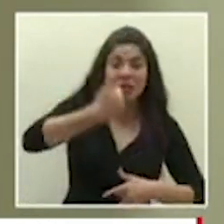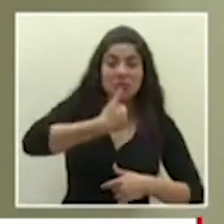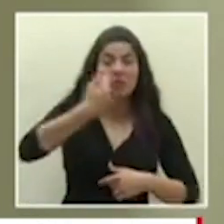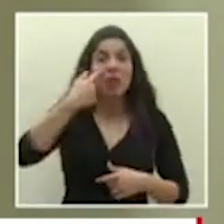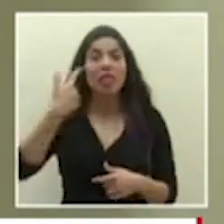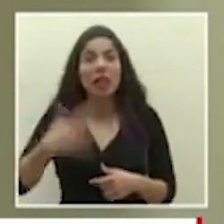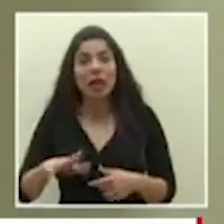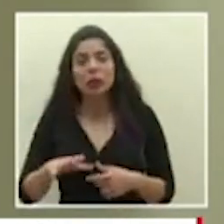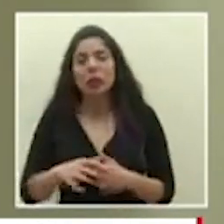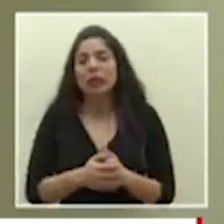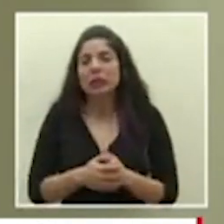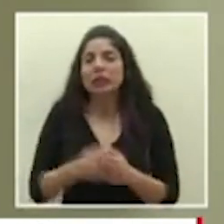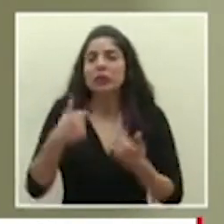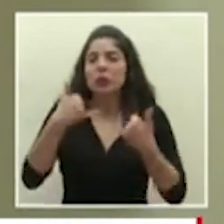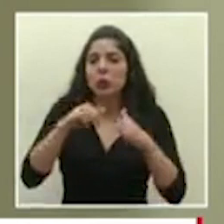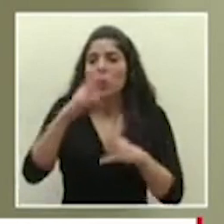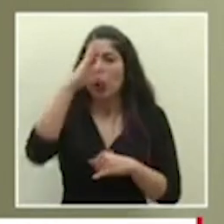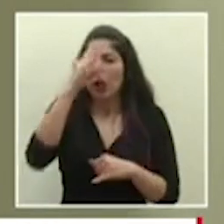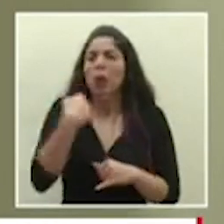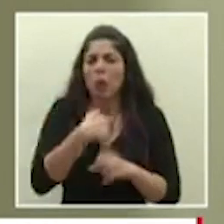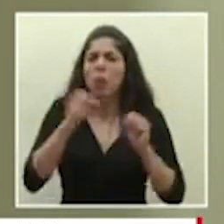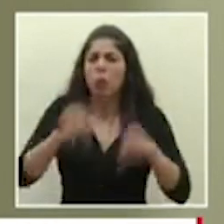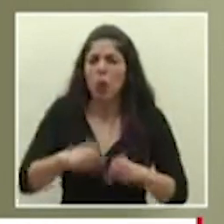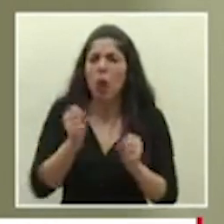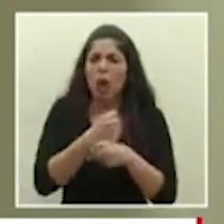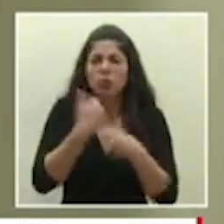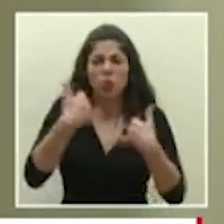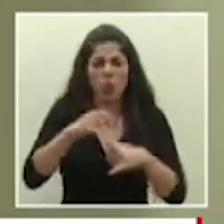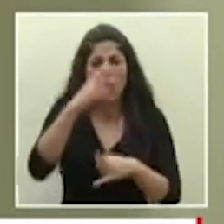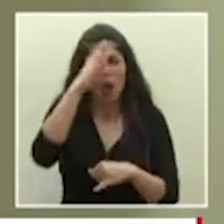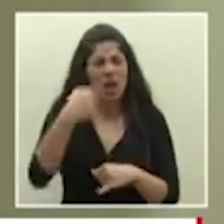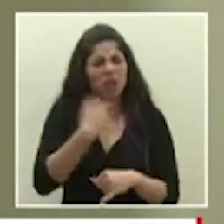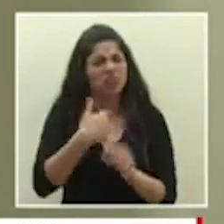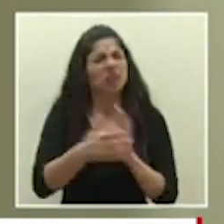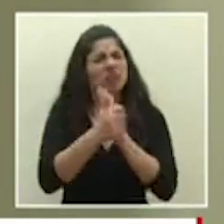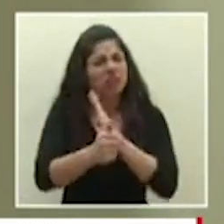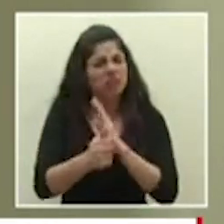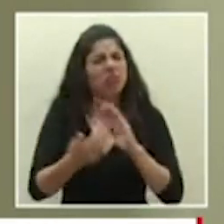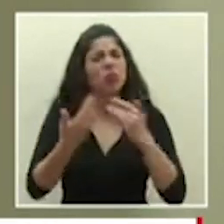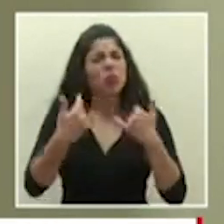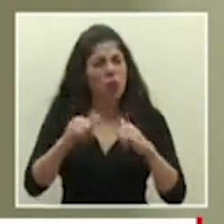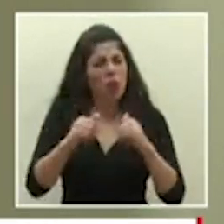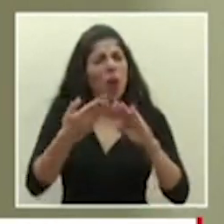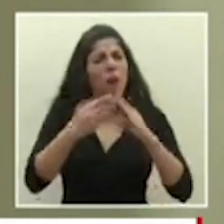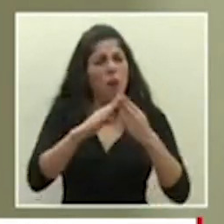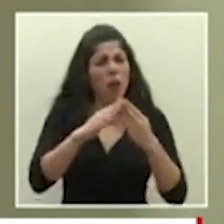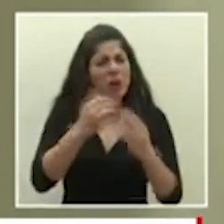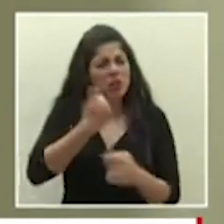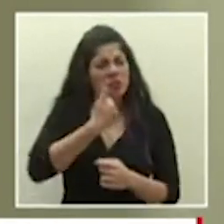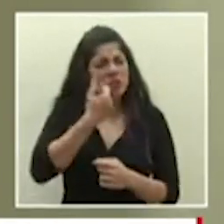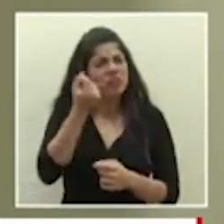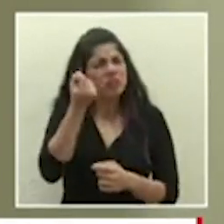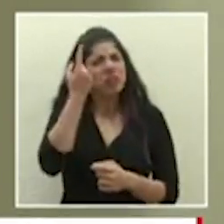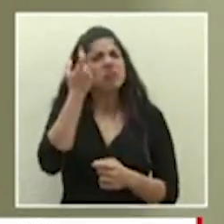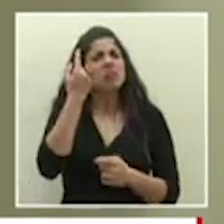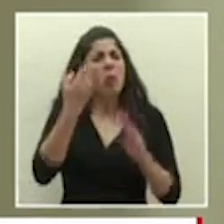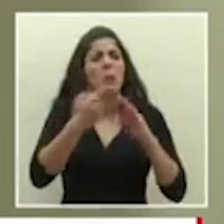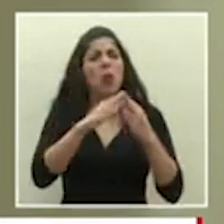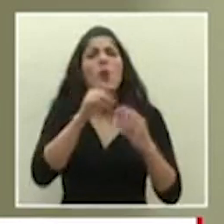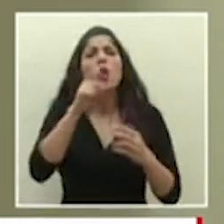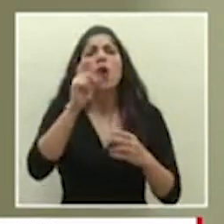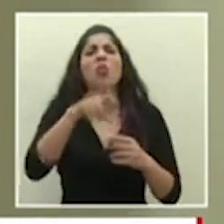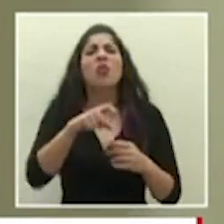pero yo sigo creyendo que podemos hacerlo sigo creyendo que somos capaces que somos un pueblo entendido un pueblo que no tiene que